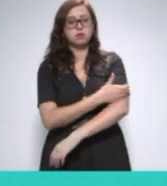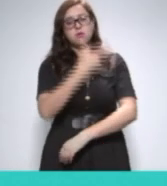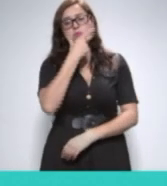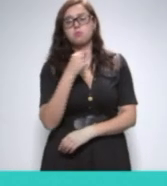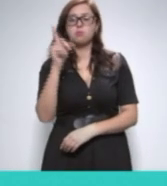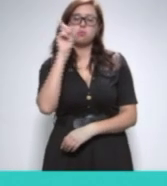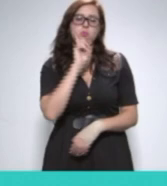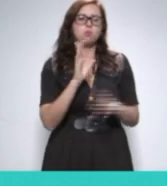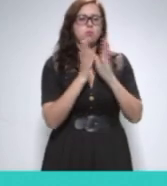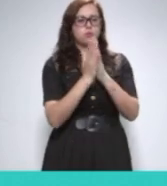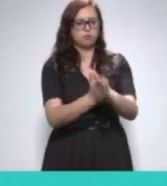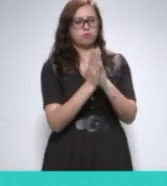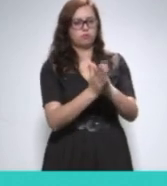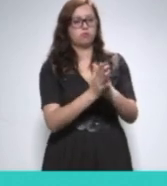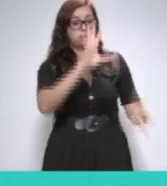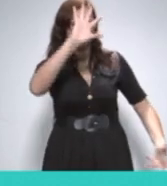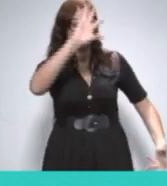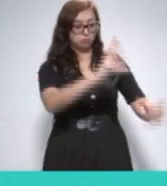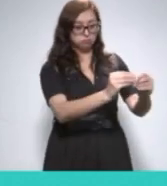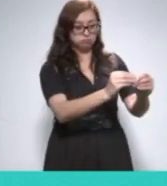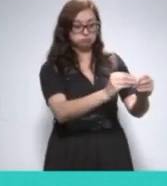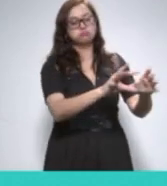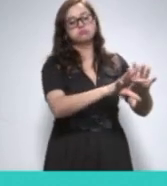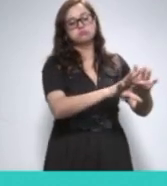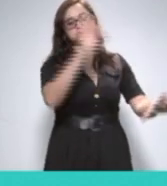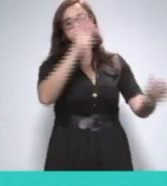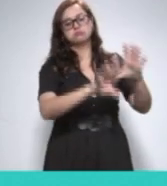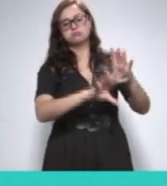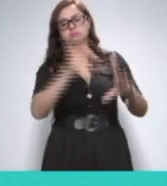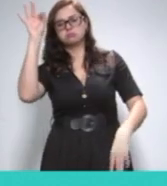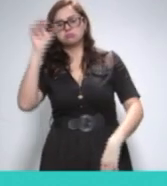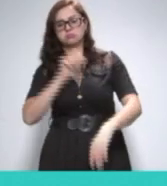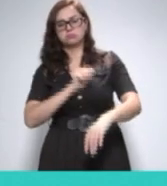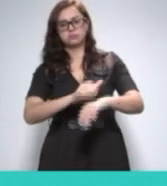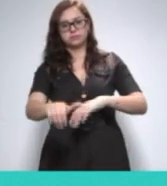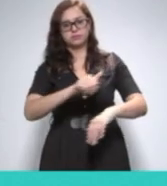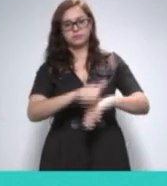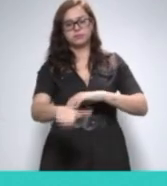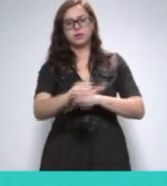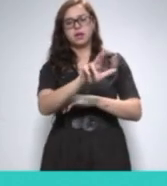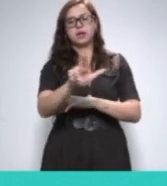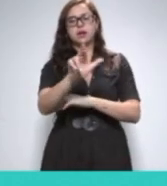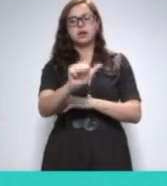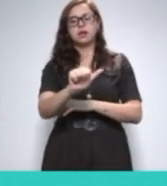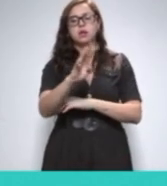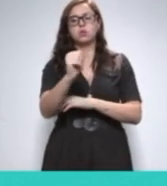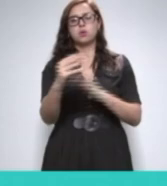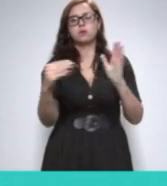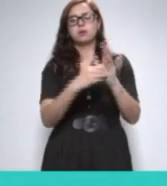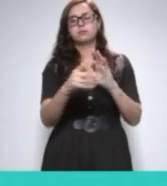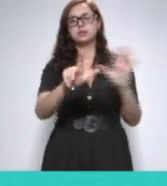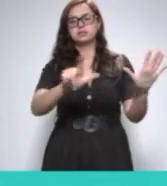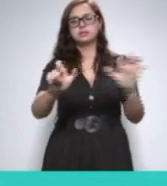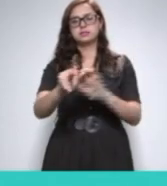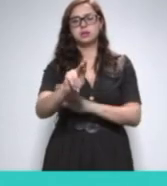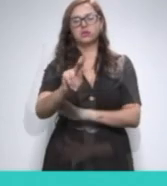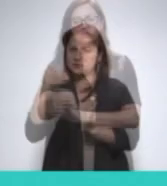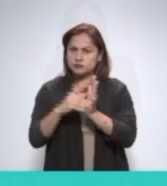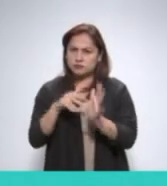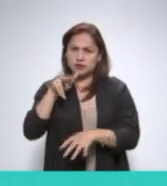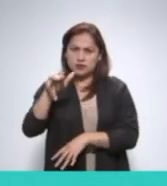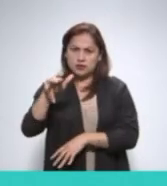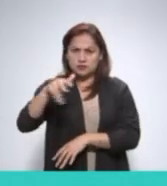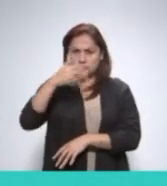deberá dar a conocer el convenio suscrito con la empresa Boeing para el resguardo del avión presidencial hasta que este sea vendido. Así se lo instruyó el